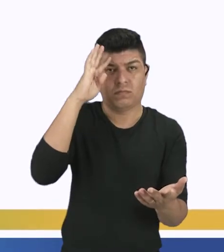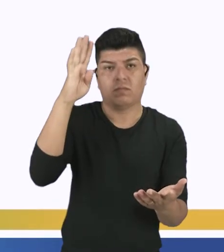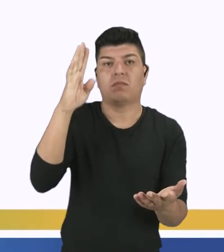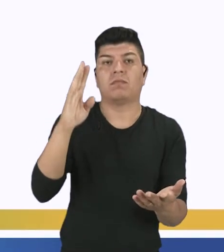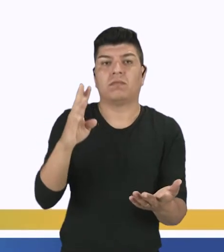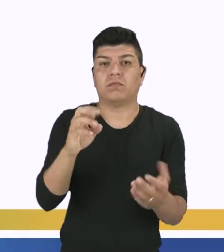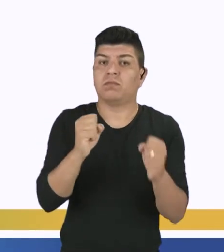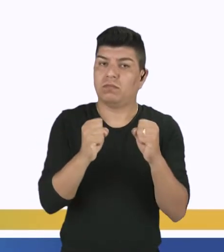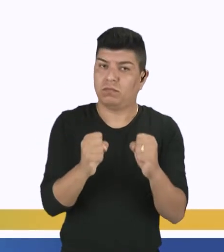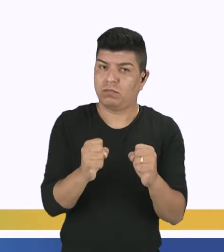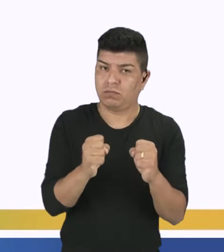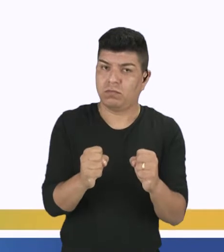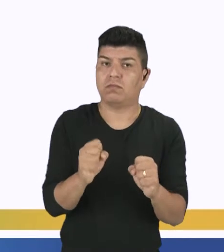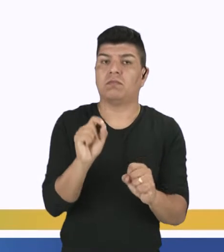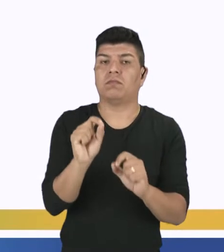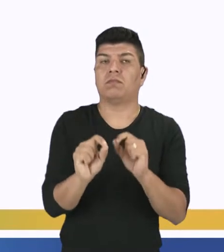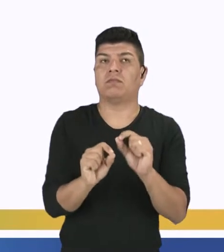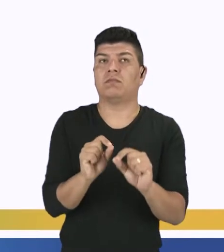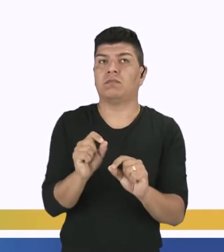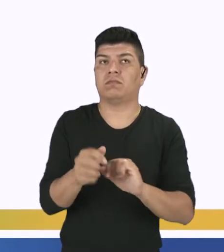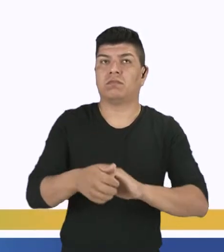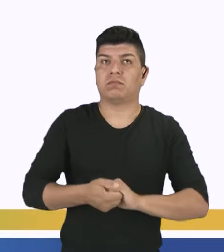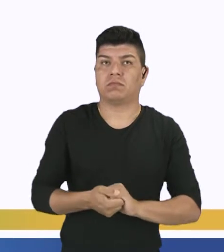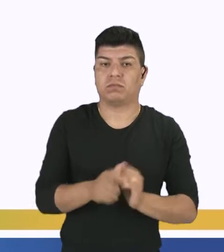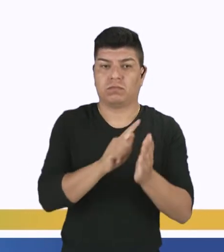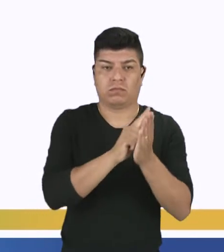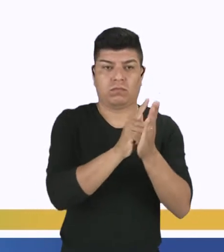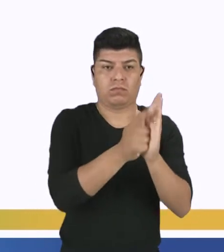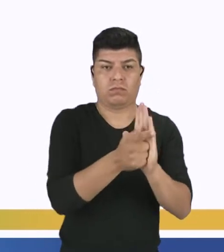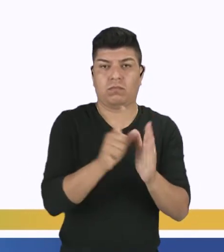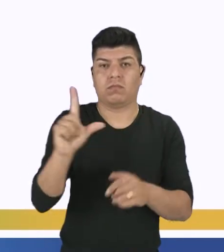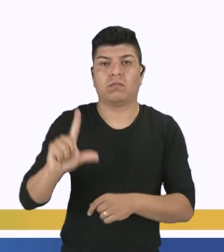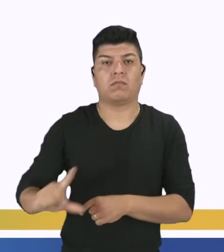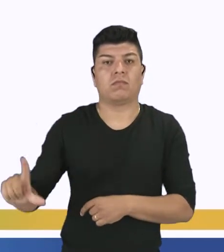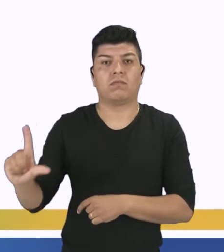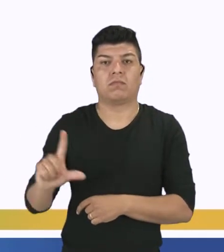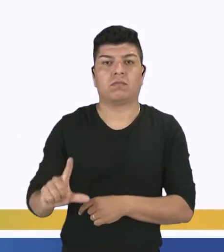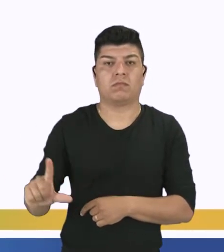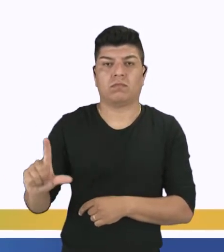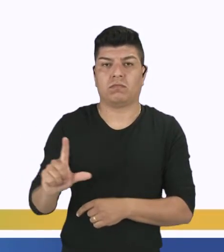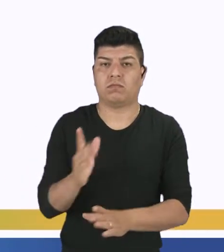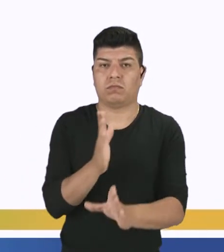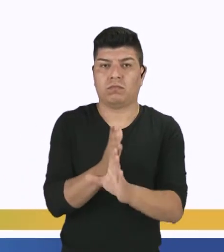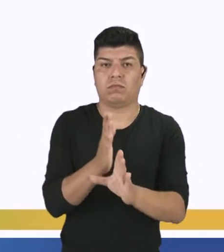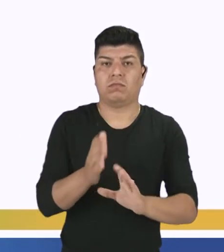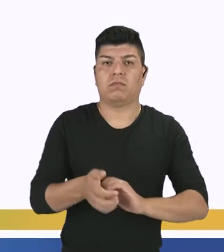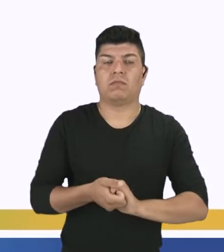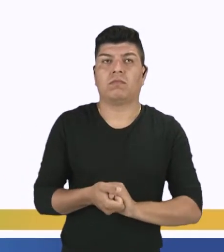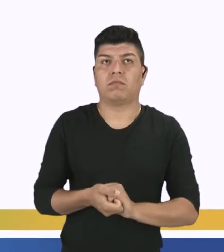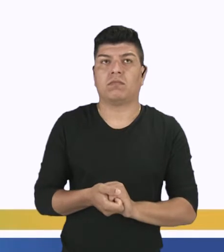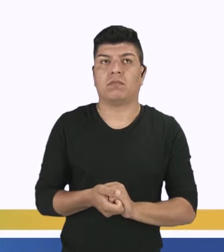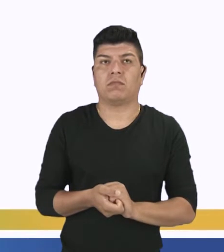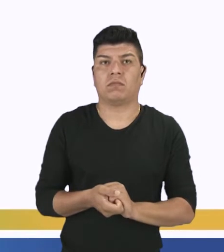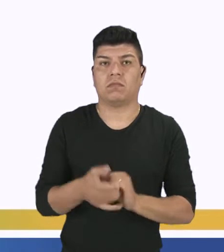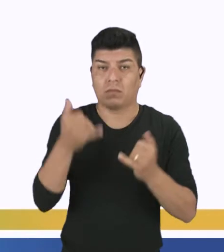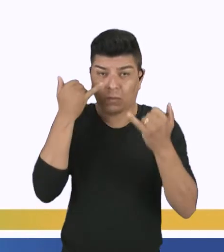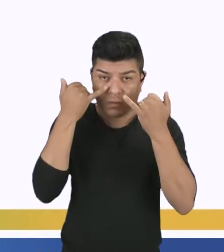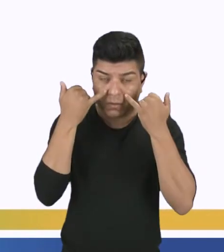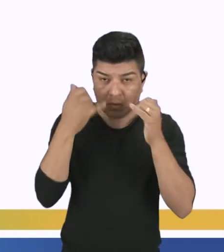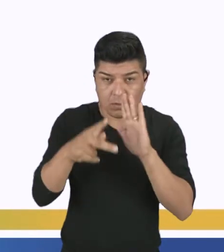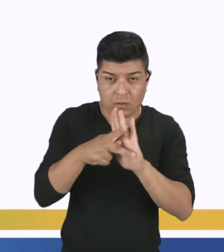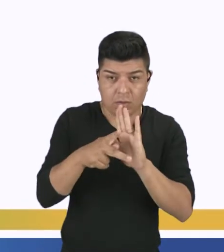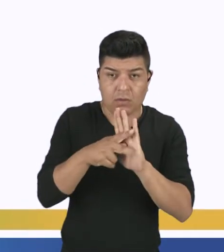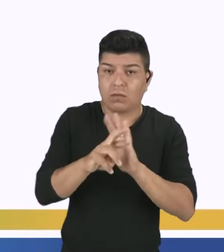Entonces, puede ser considerado un género literario, por ese motivo. Porque no trae la noticia en sí,